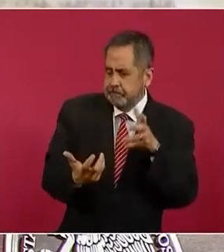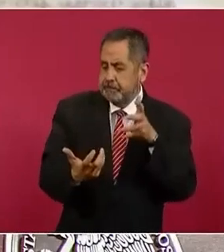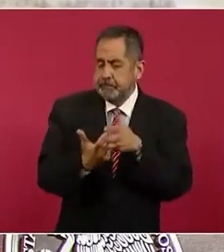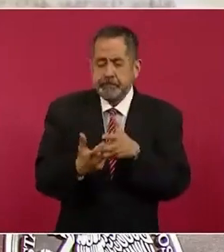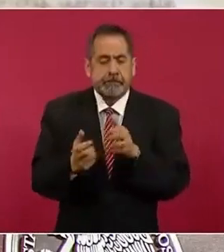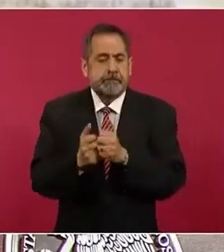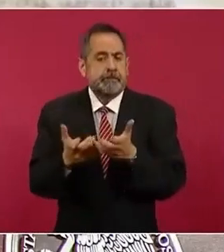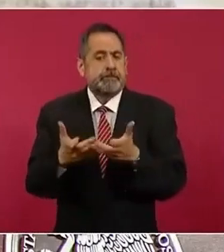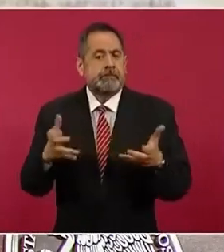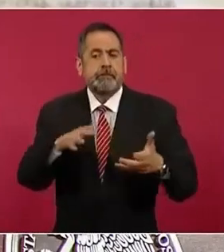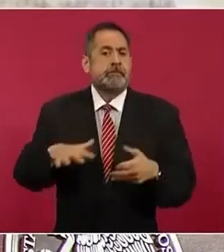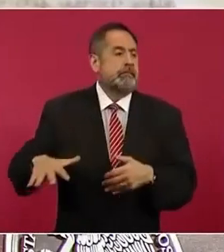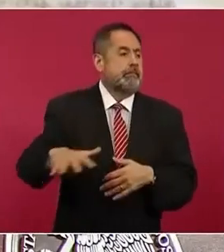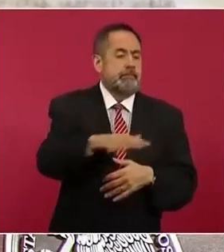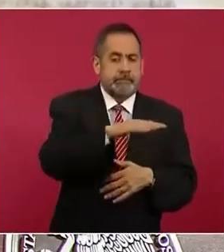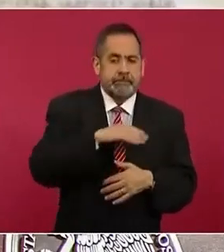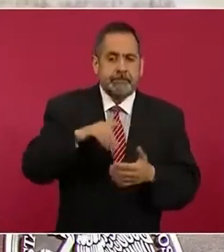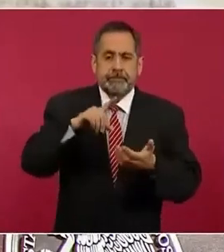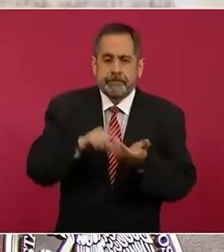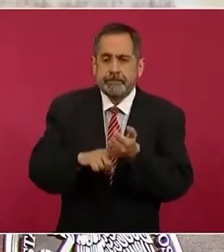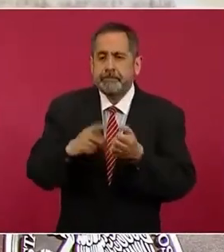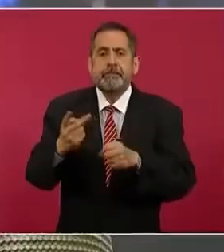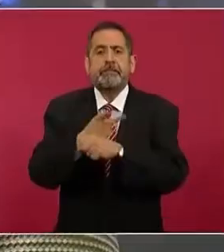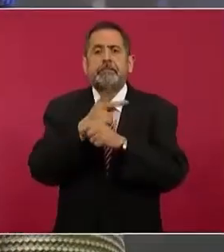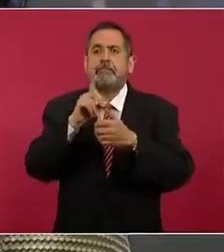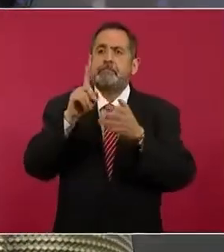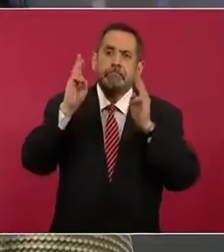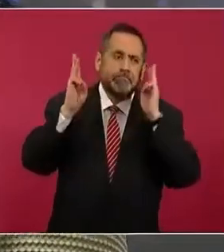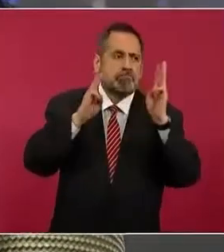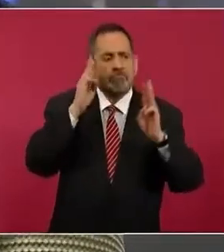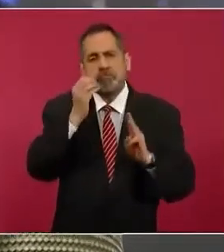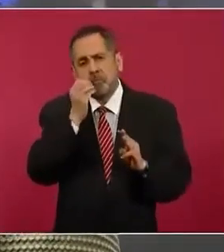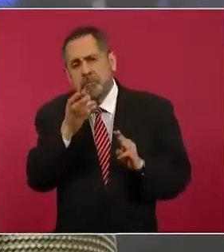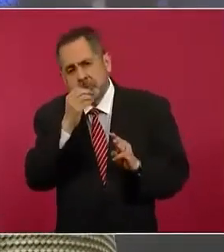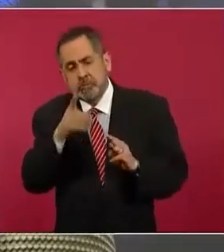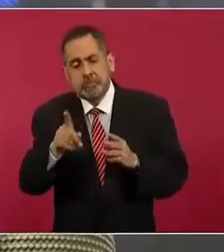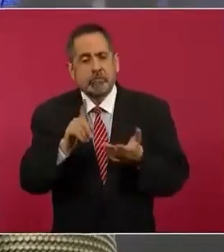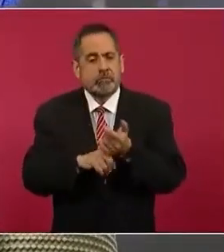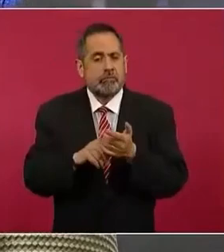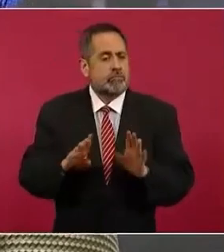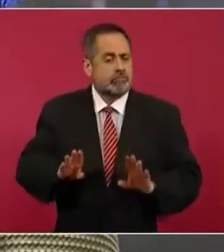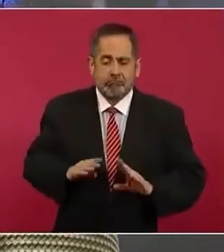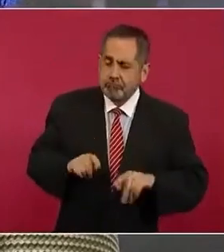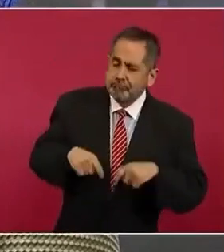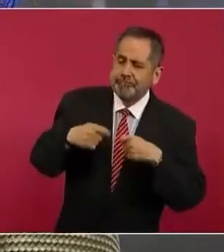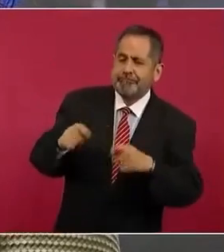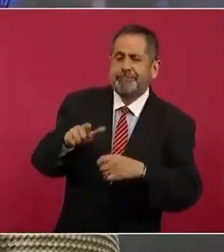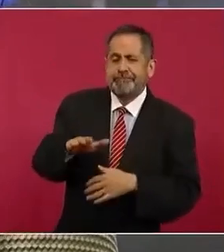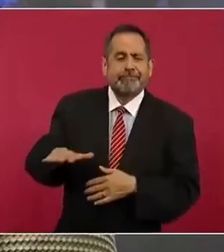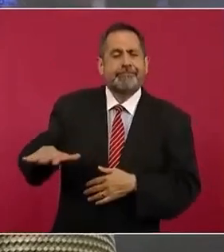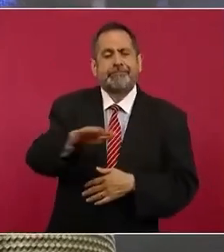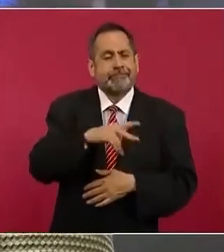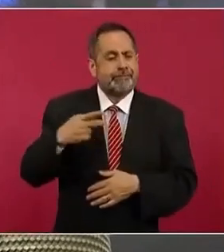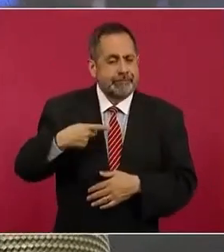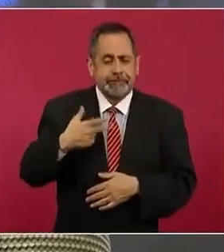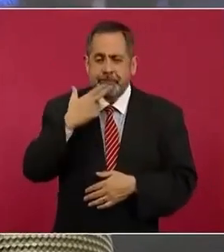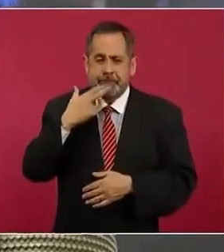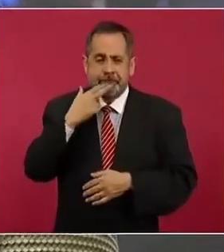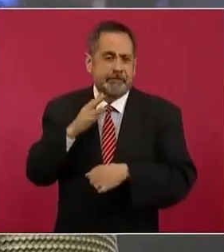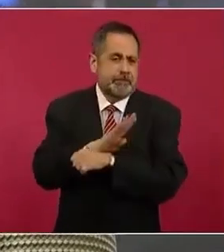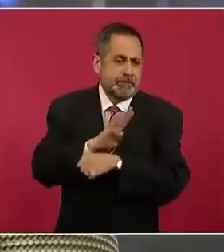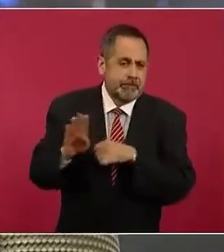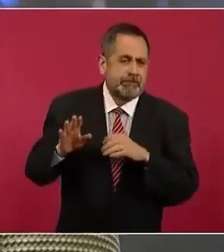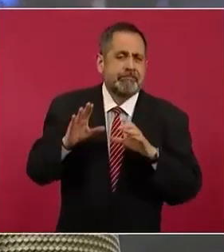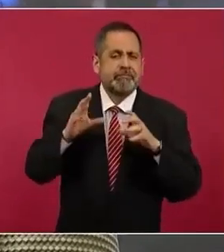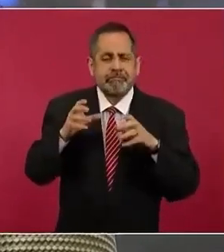solamente lo que sucede dentro de los recintos culturales, que es muy importante, sino como un beneficio a la ciudadanía, el